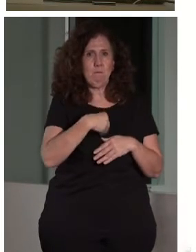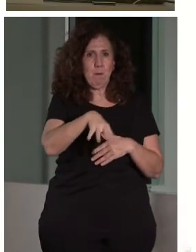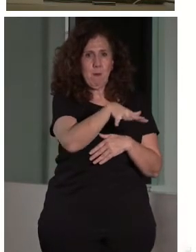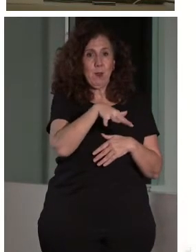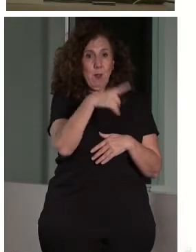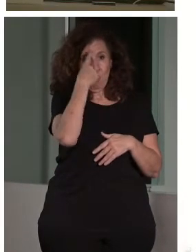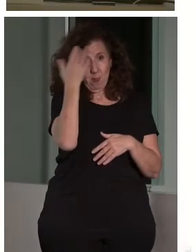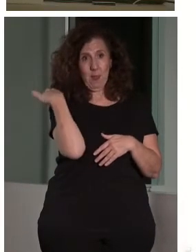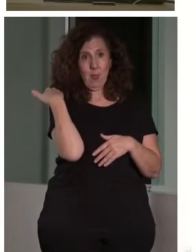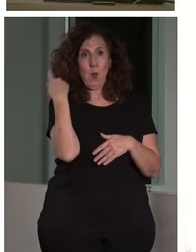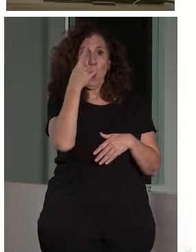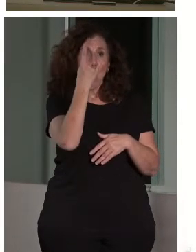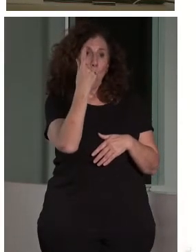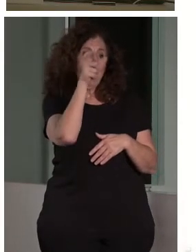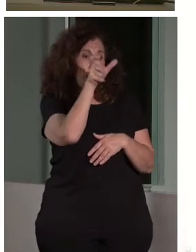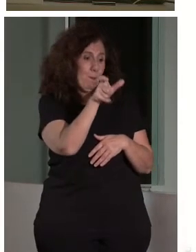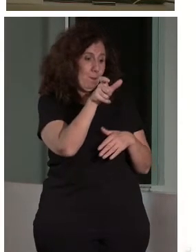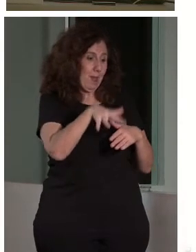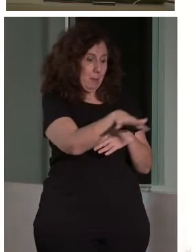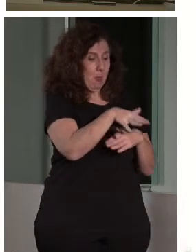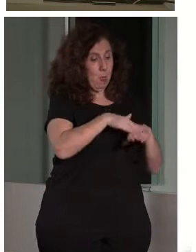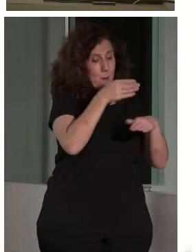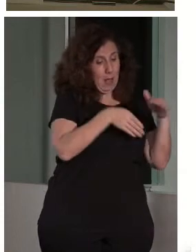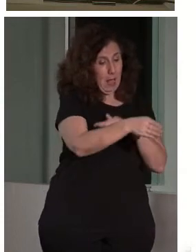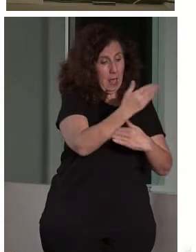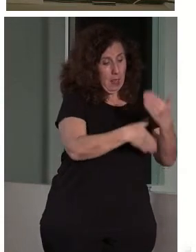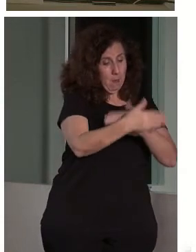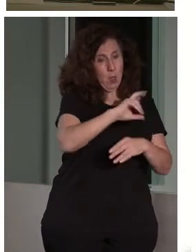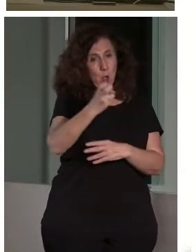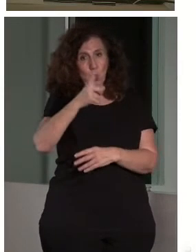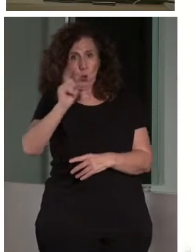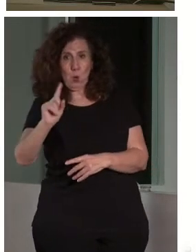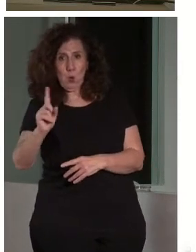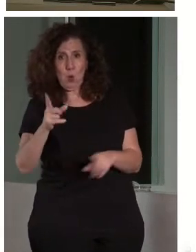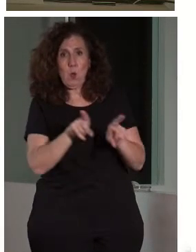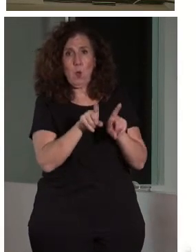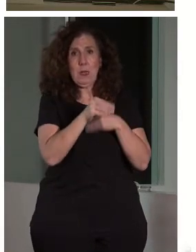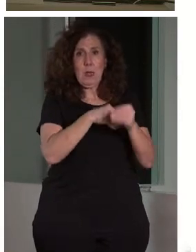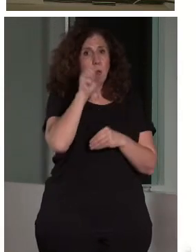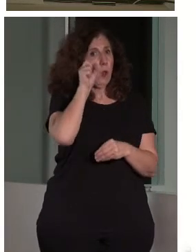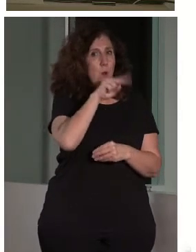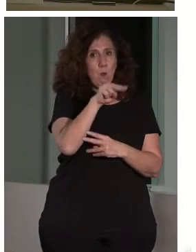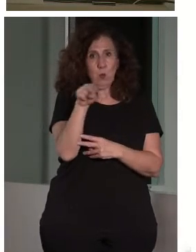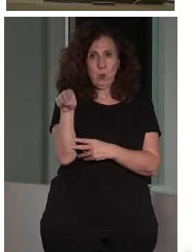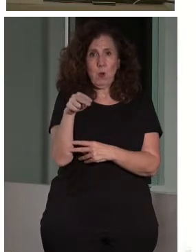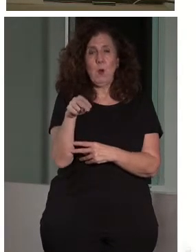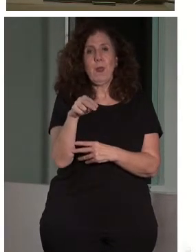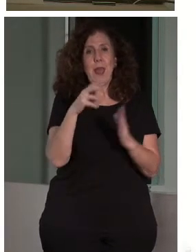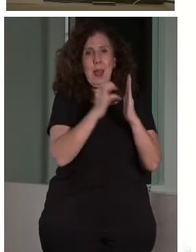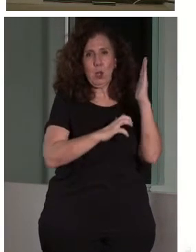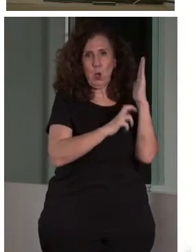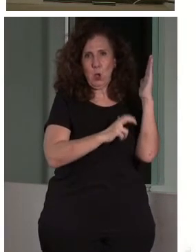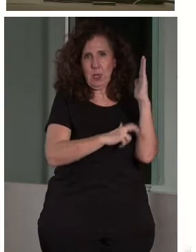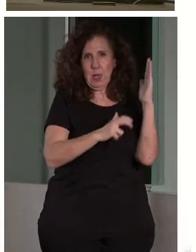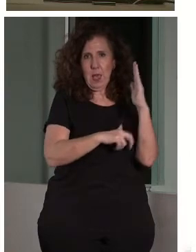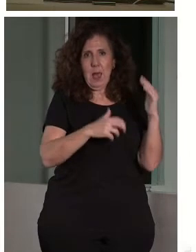personas con discapacidad y una sin discapacidad, si se puede, como se ha hecho en el Museo Arqueológico Nacional. Eso es valiente, porque supone